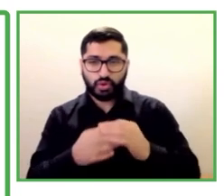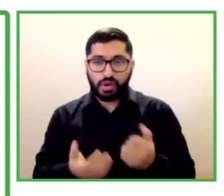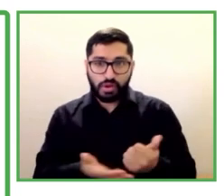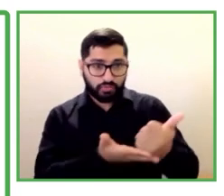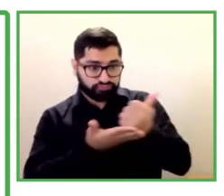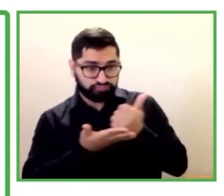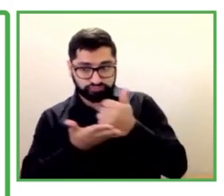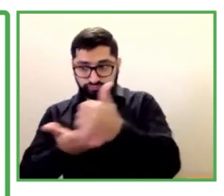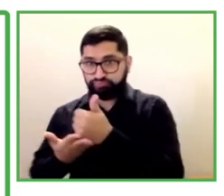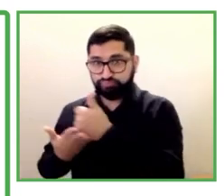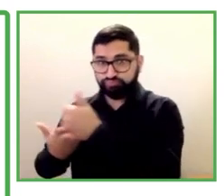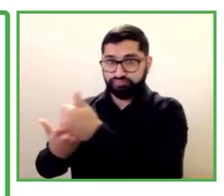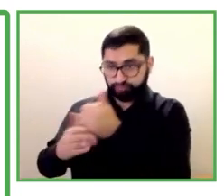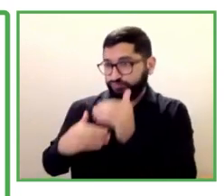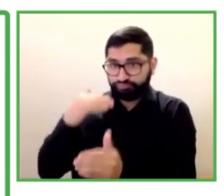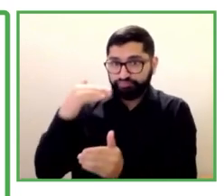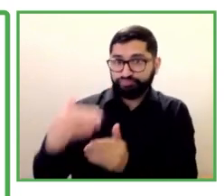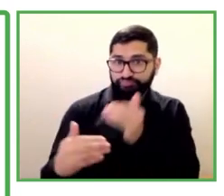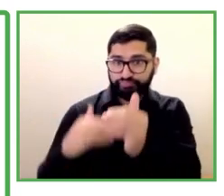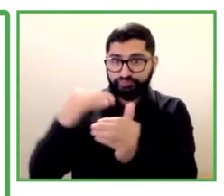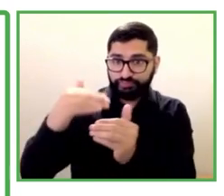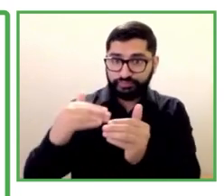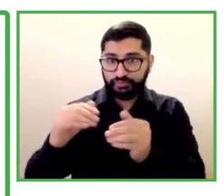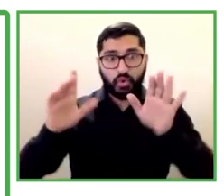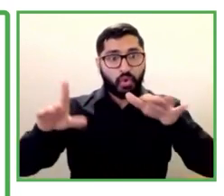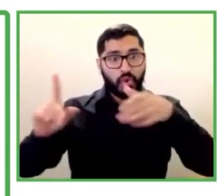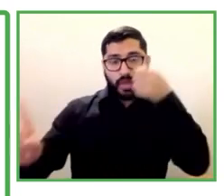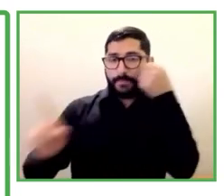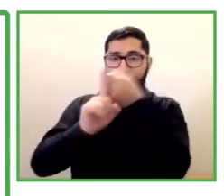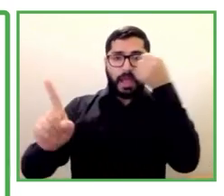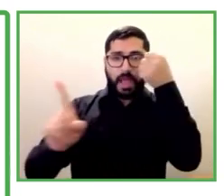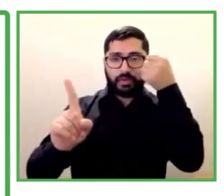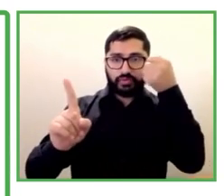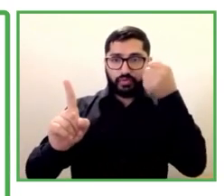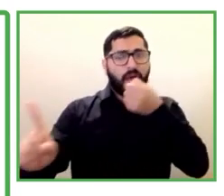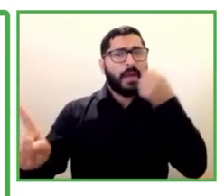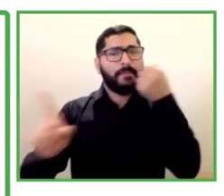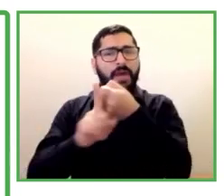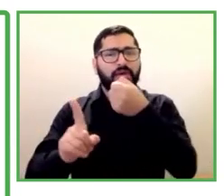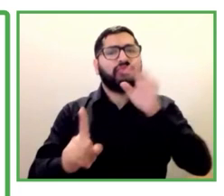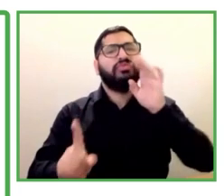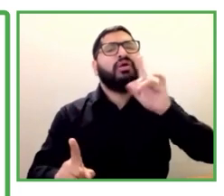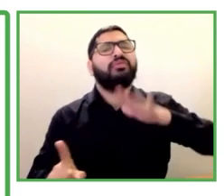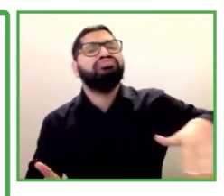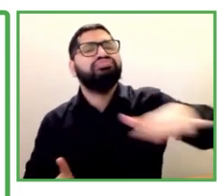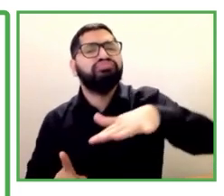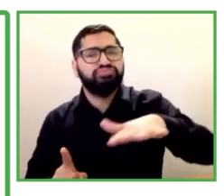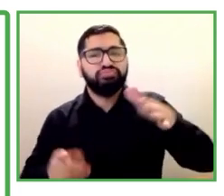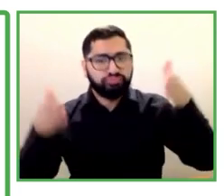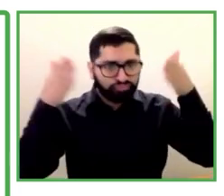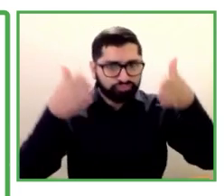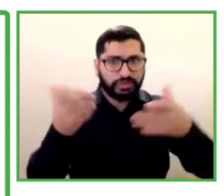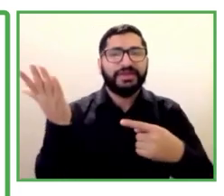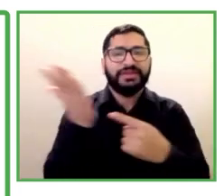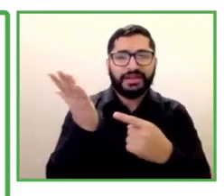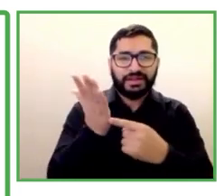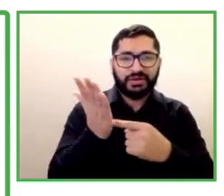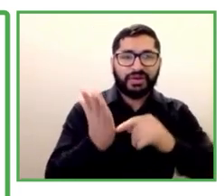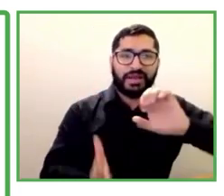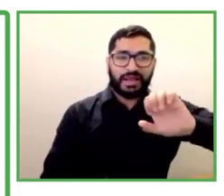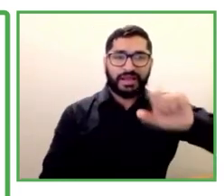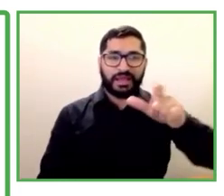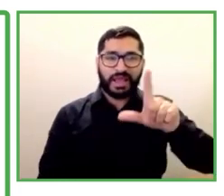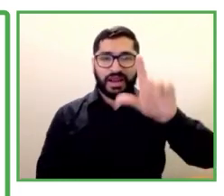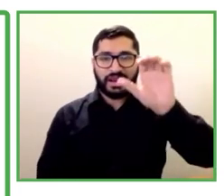el impacto de ellos utilizando la tecnología EGALITES. Nuestro modelo de replicación se realizará mediante licencias de